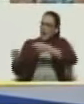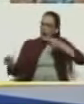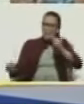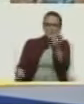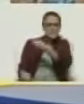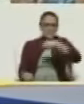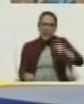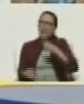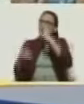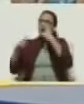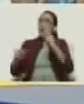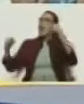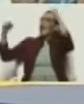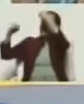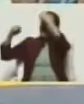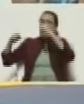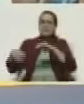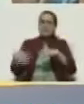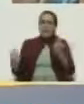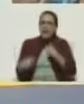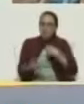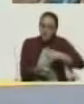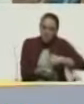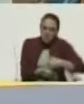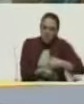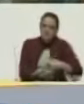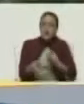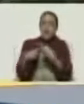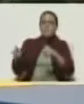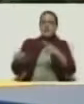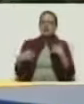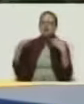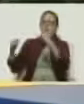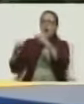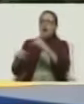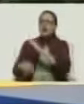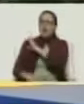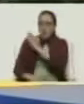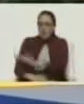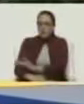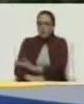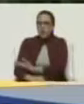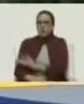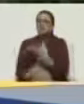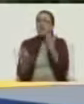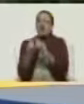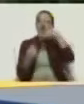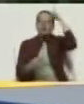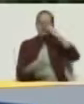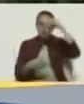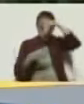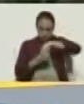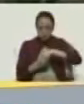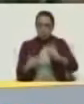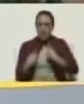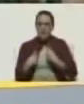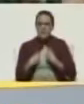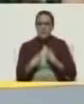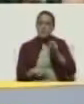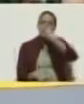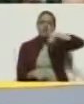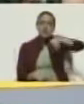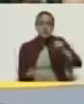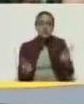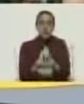podrás ser un gigante de tamaño. Pero yo llevo la fuerza que tú no tienes, yo llevo la fuerza de Dios. Delci, nosotros llevamos la